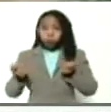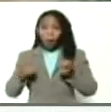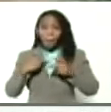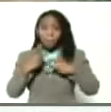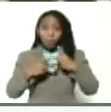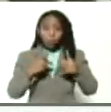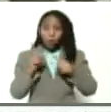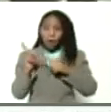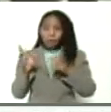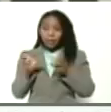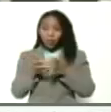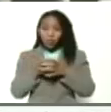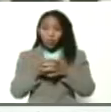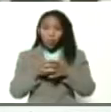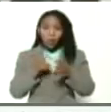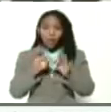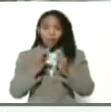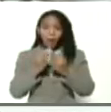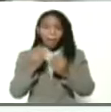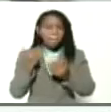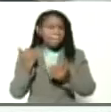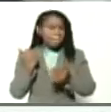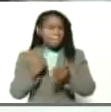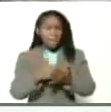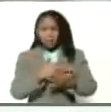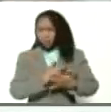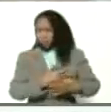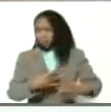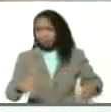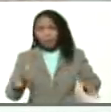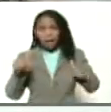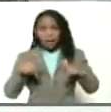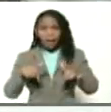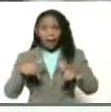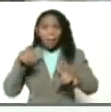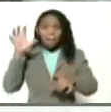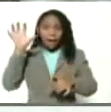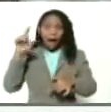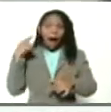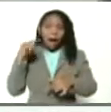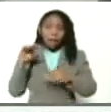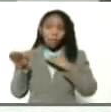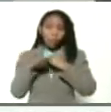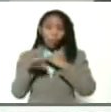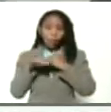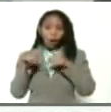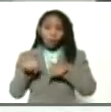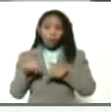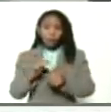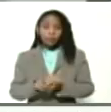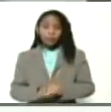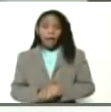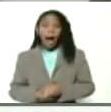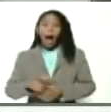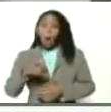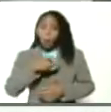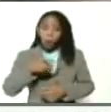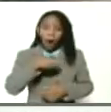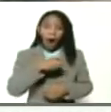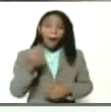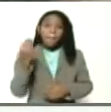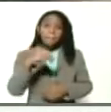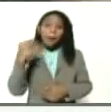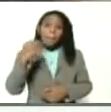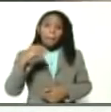y como esta unidad familiar hay miles en el país miles hay que buscar Castro Soteldo cada vez